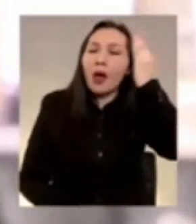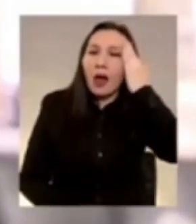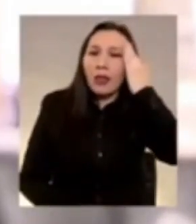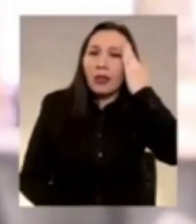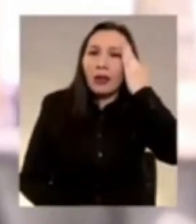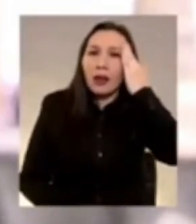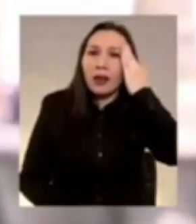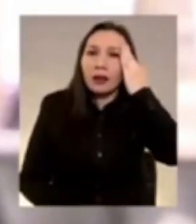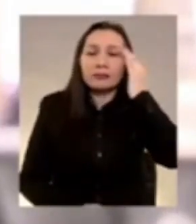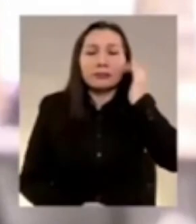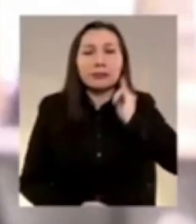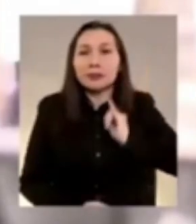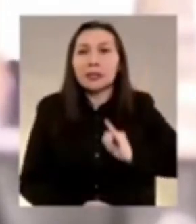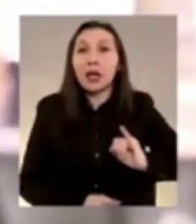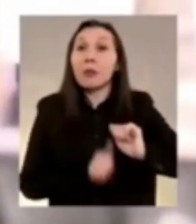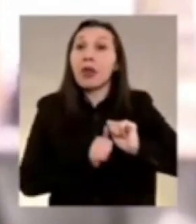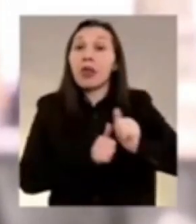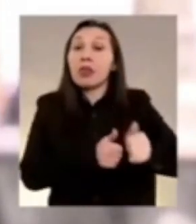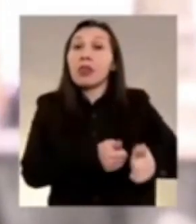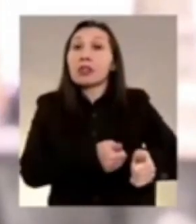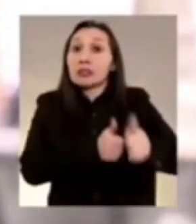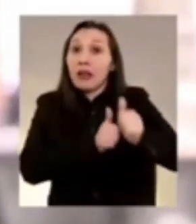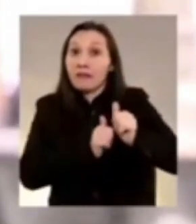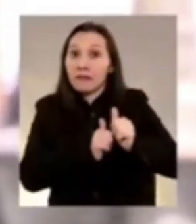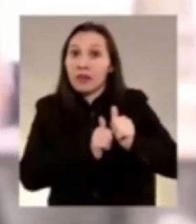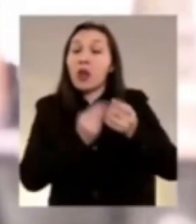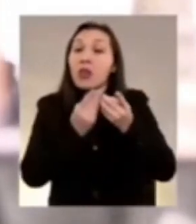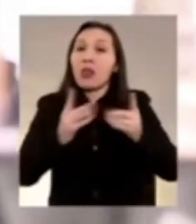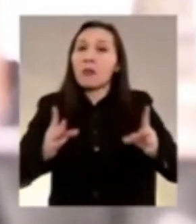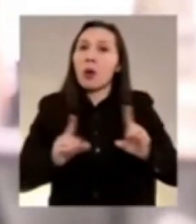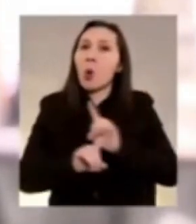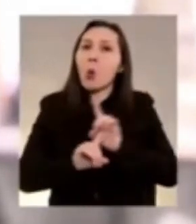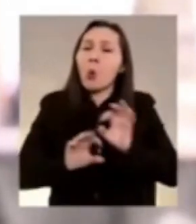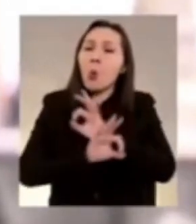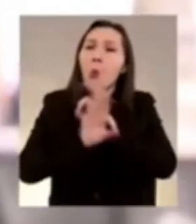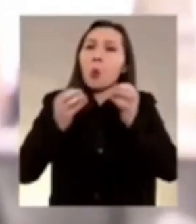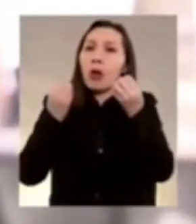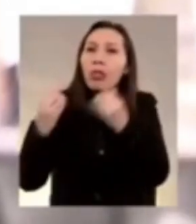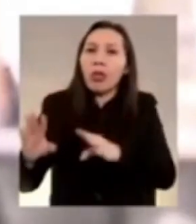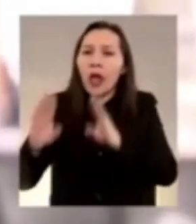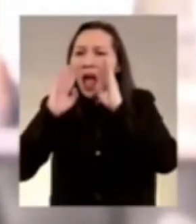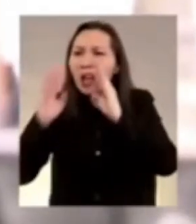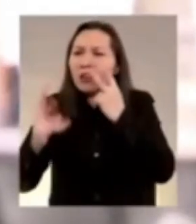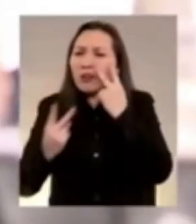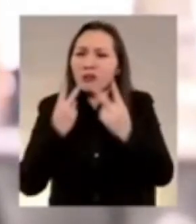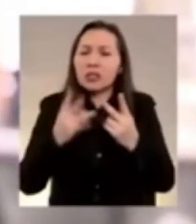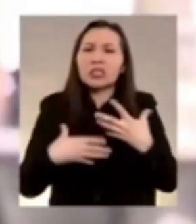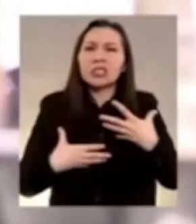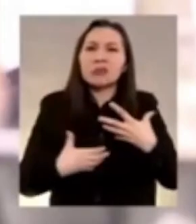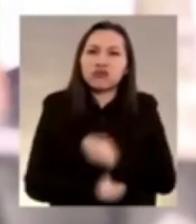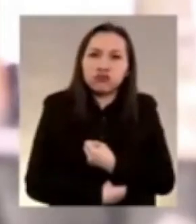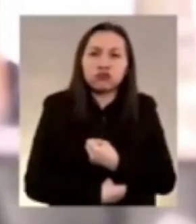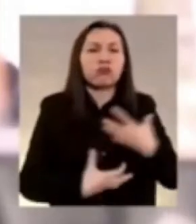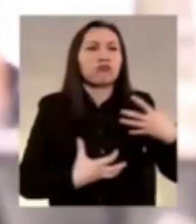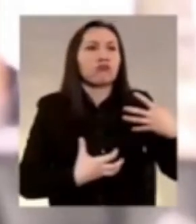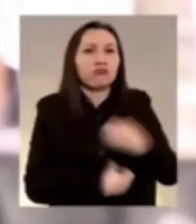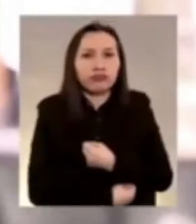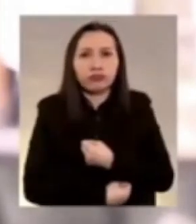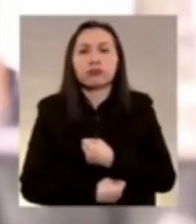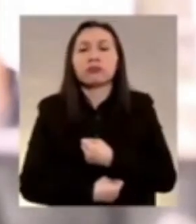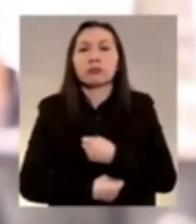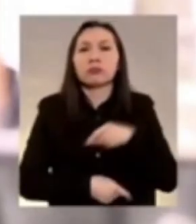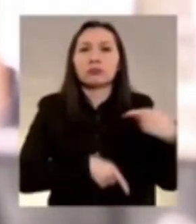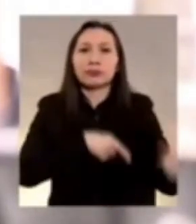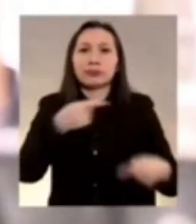que un permanente desafío de la democracia es no dejar de atender las señales de frustración que atraviesan